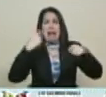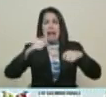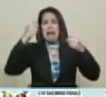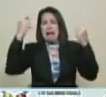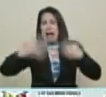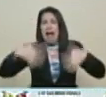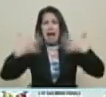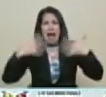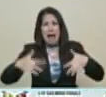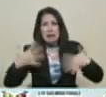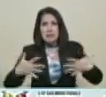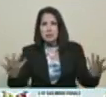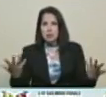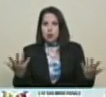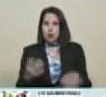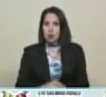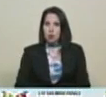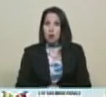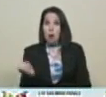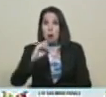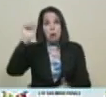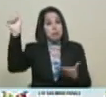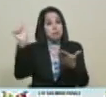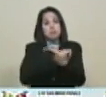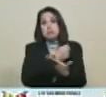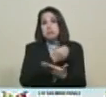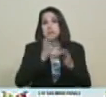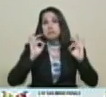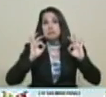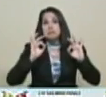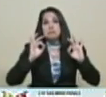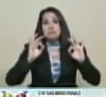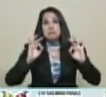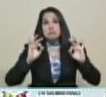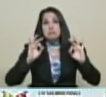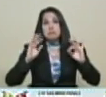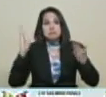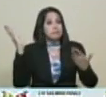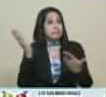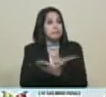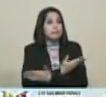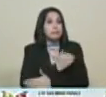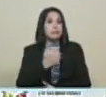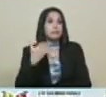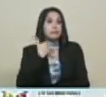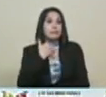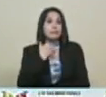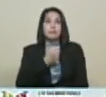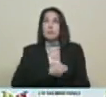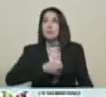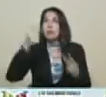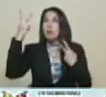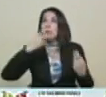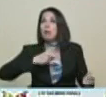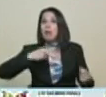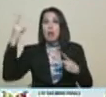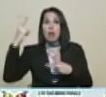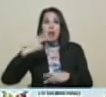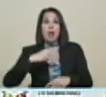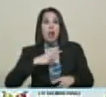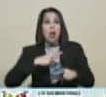perra gana, o lo sacan en contrabando a Aruba,